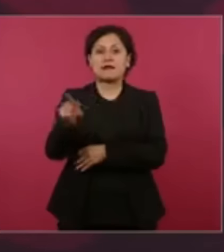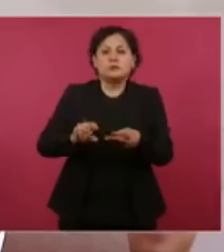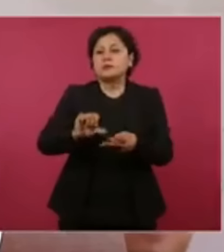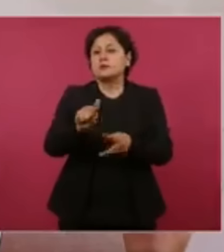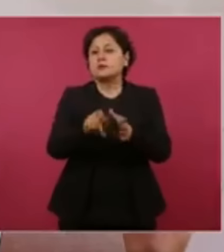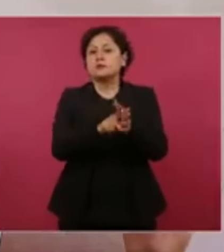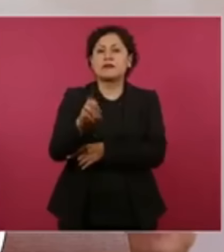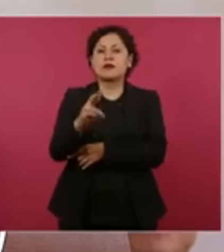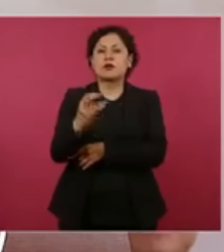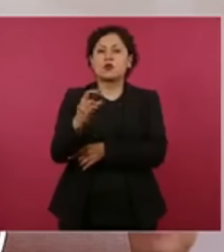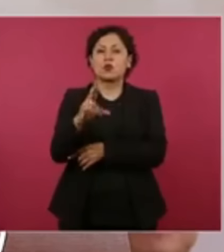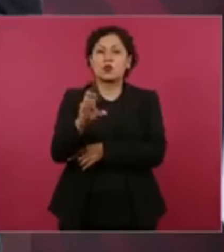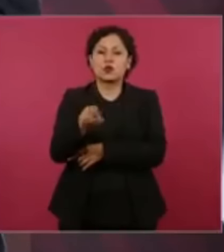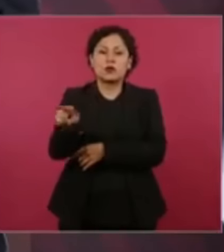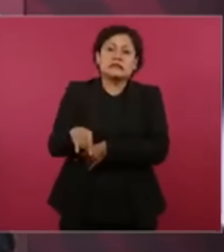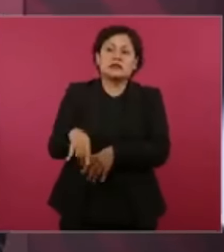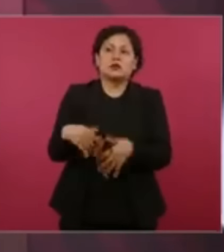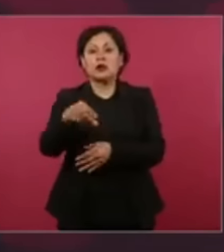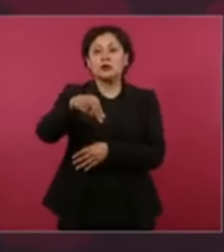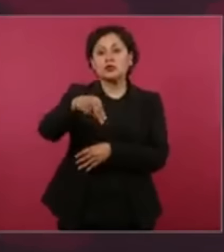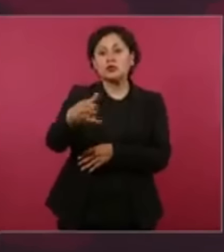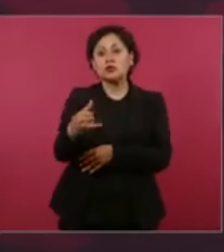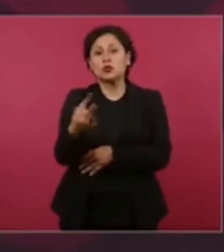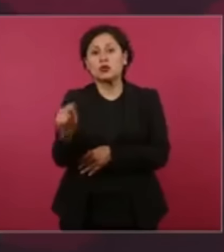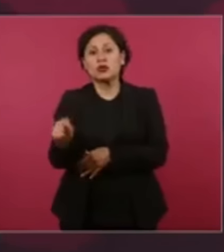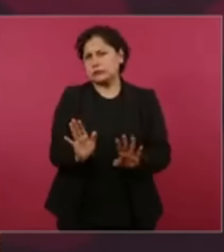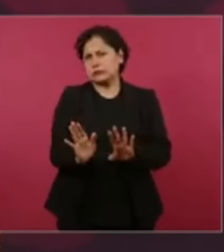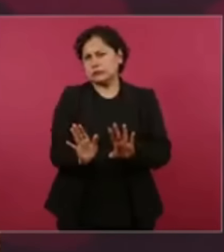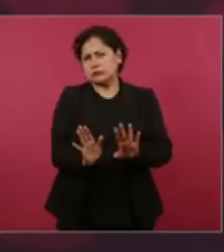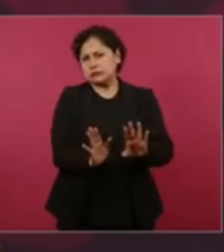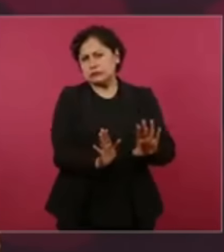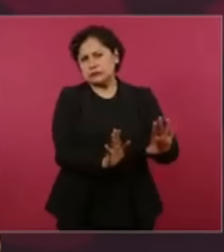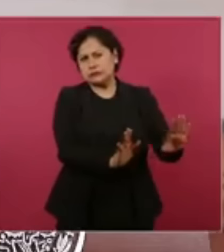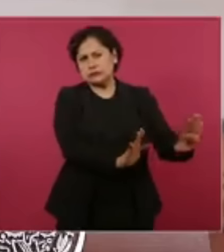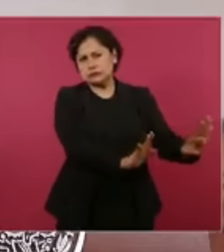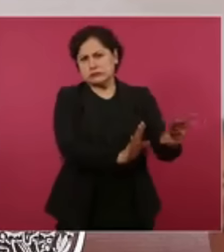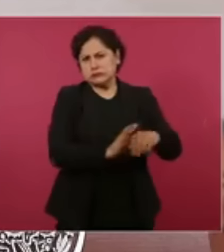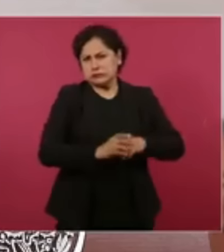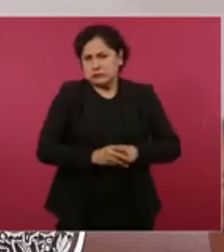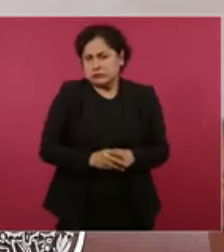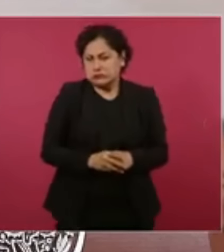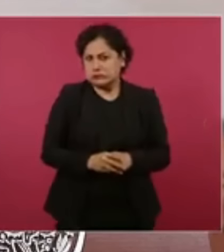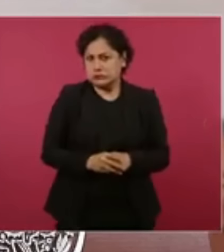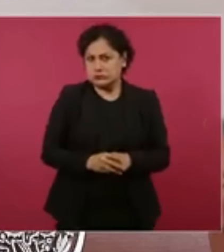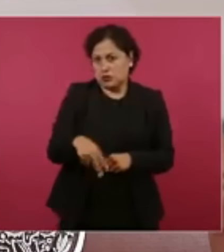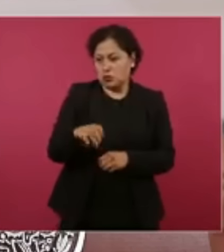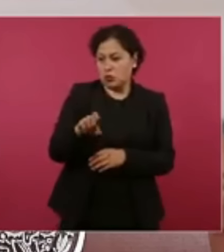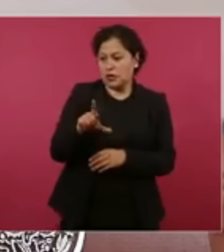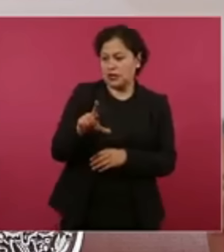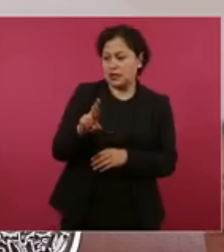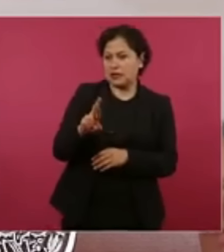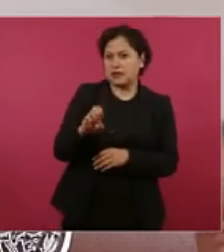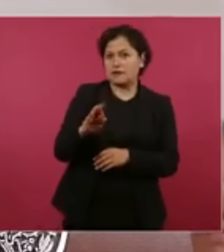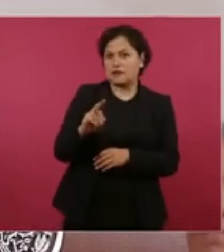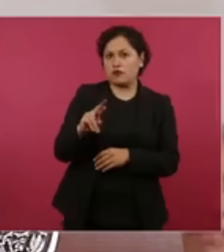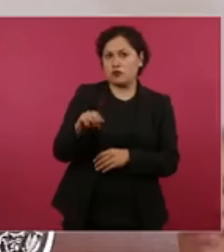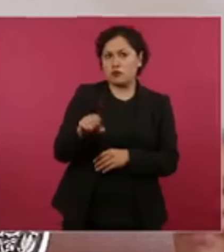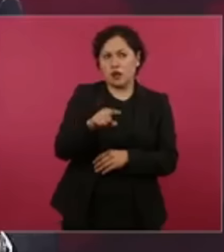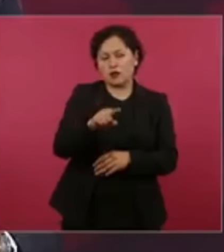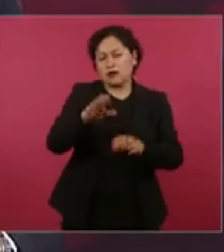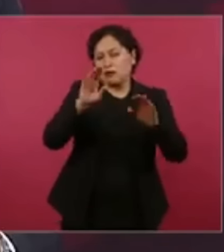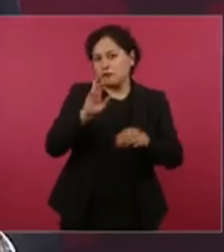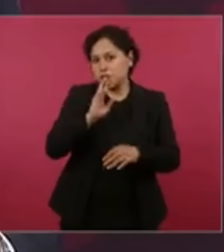Mercurio en Chile. El New York Times. No, no, no, no, no, no. Es mucho mejor el Reforma que el Wall Street Journal.